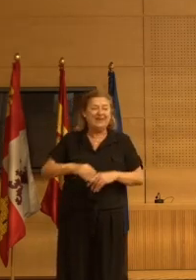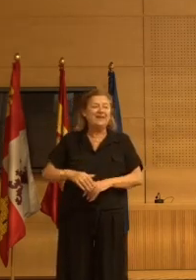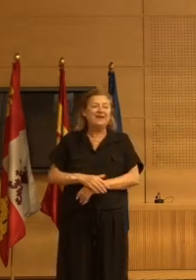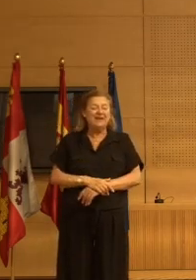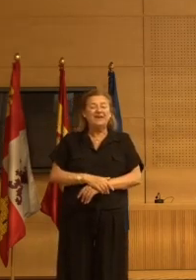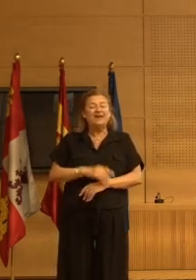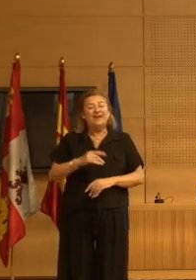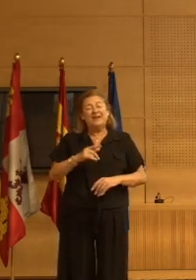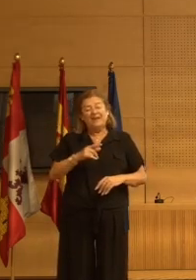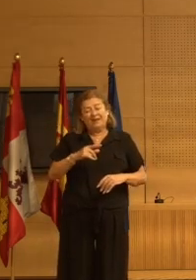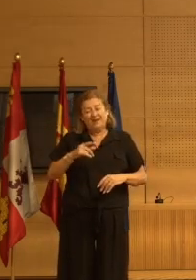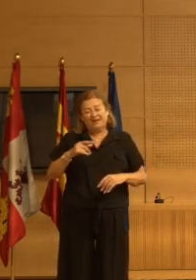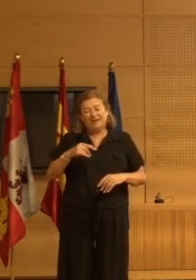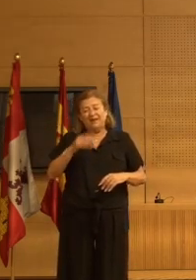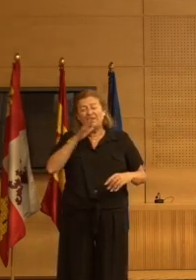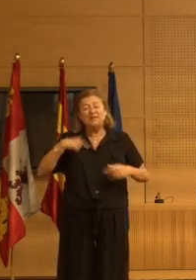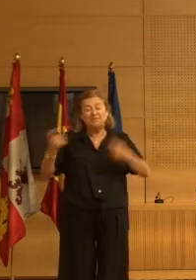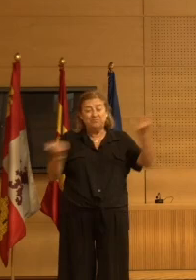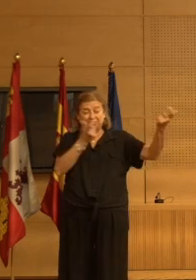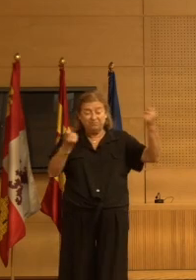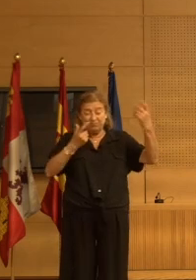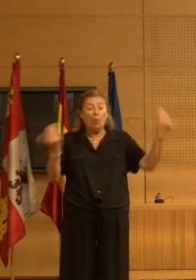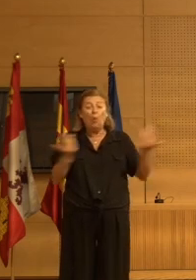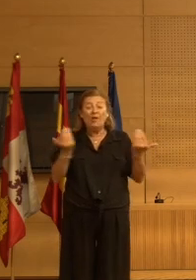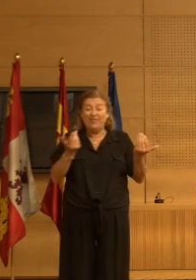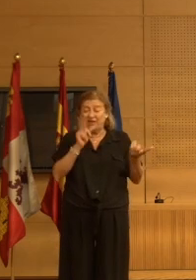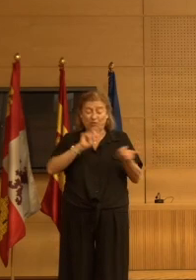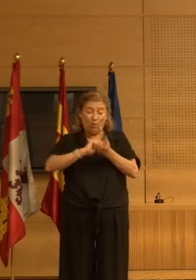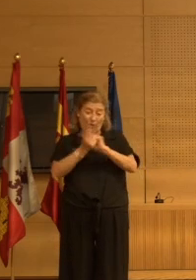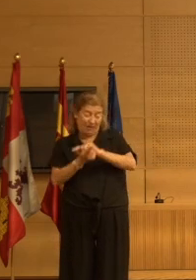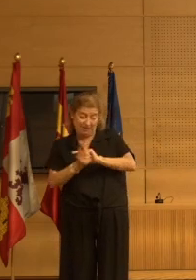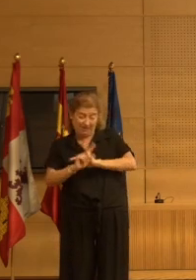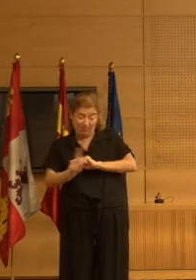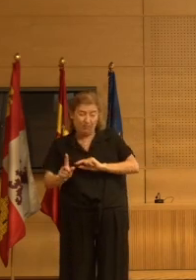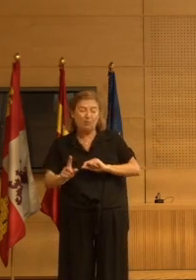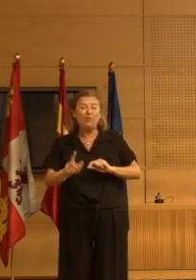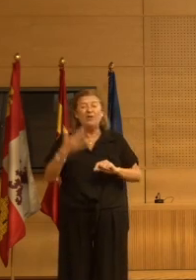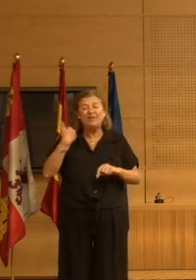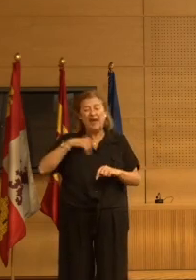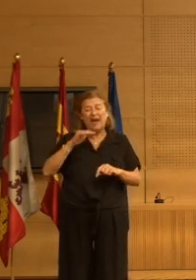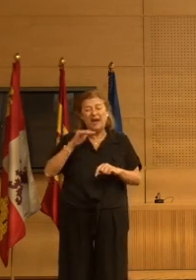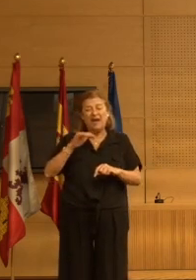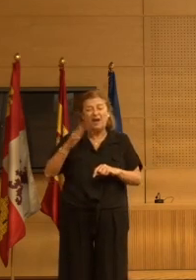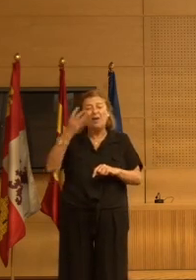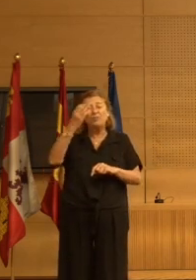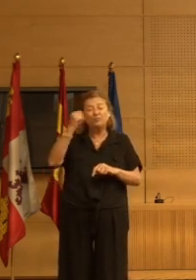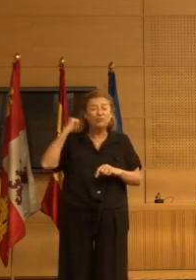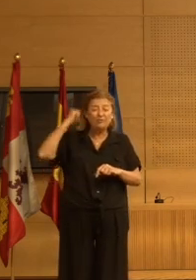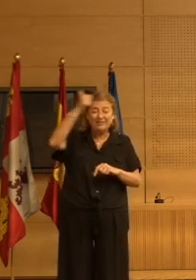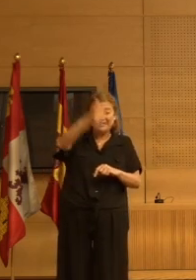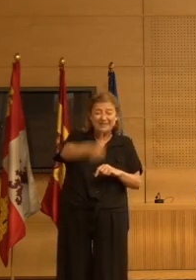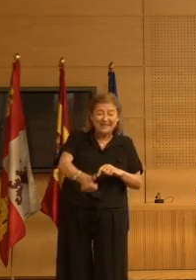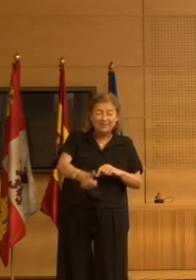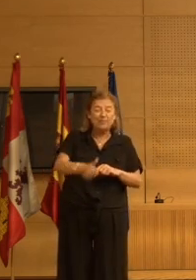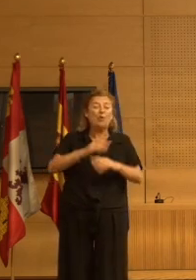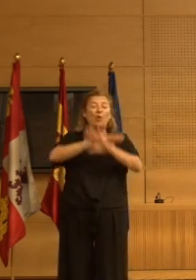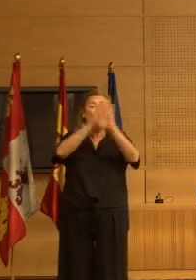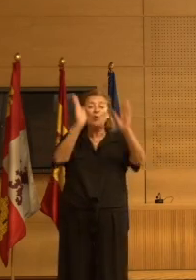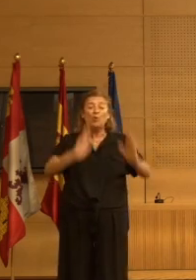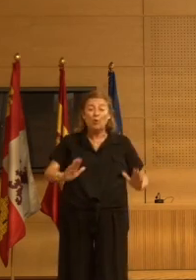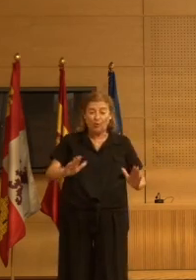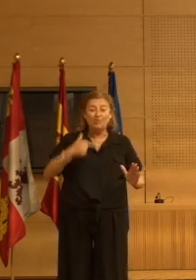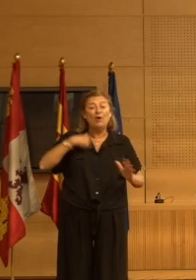complicaciones las derivaciones a urgencias tampoco han cambiado y bueno yo creo que como ya me he pasado muchísimo de tiempo pues concluimos